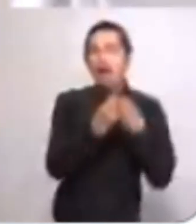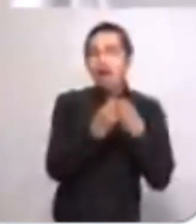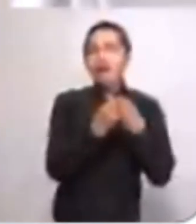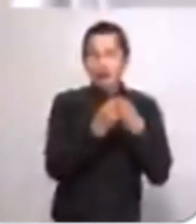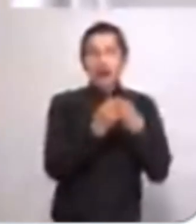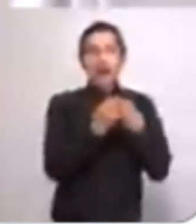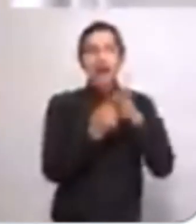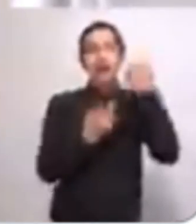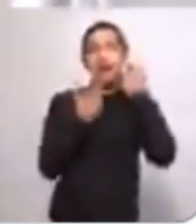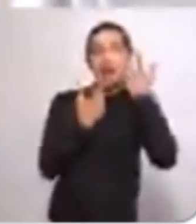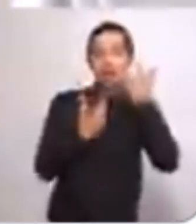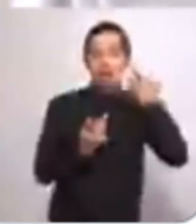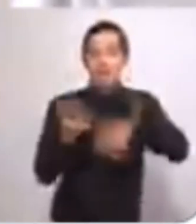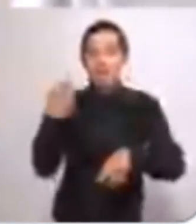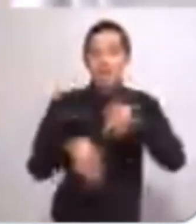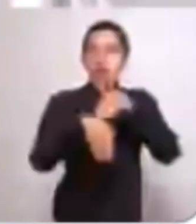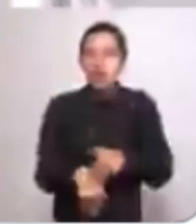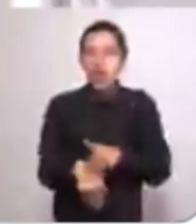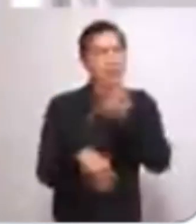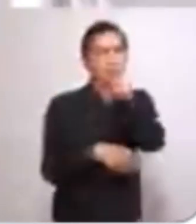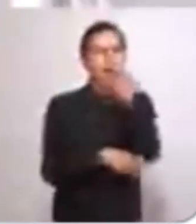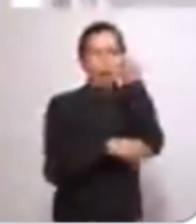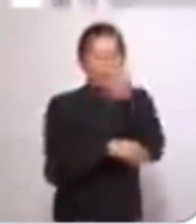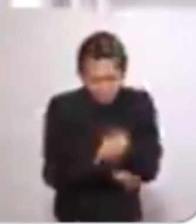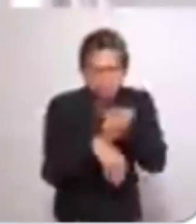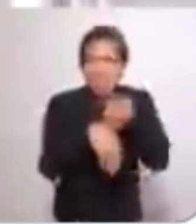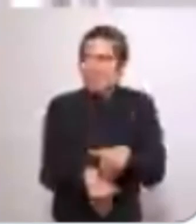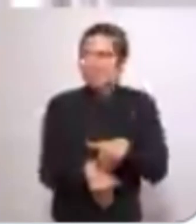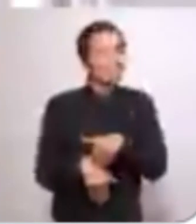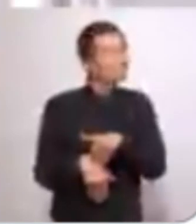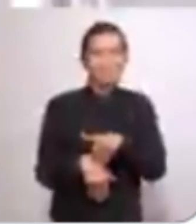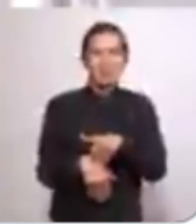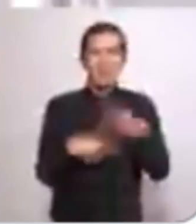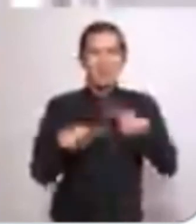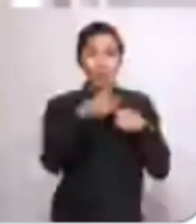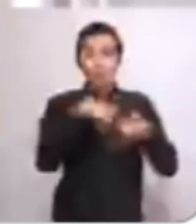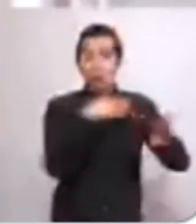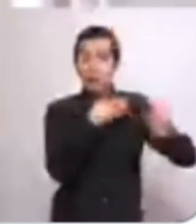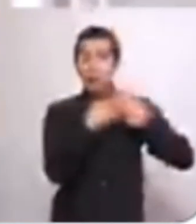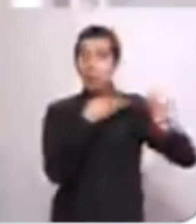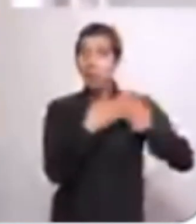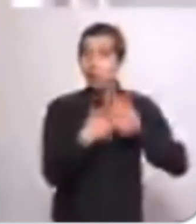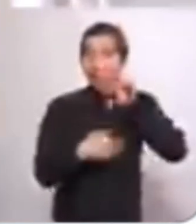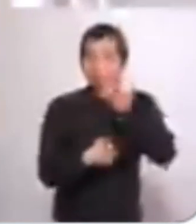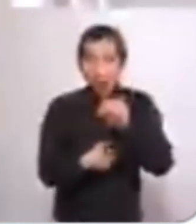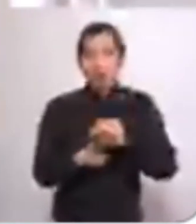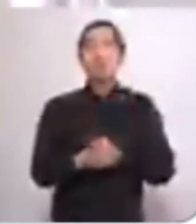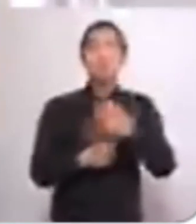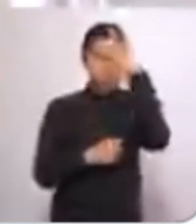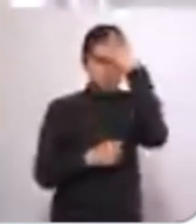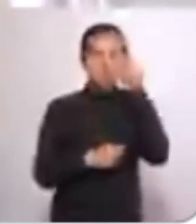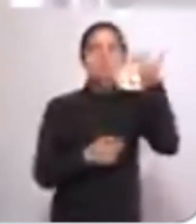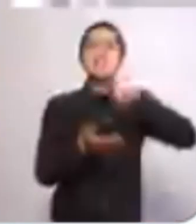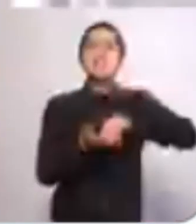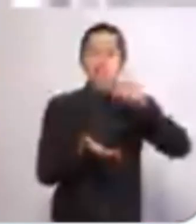pisotearnos. No agache la cabeza ante los que nos ofenden. Trump ha afirmado en más de una